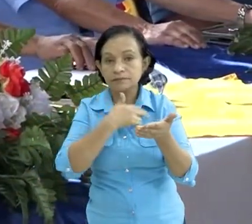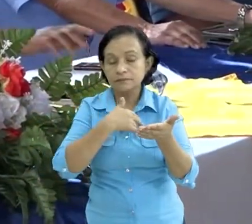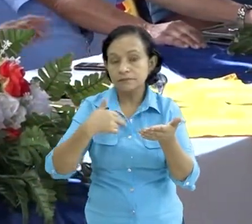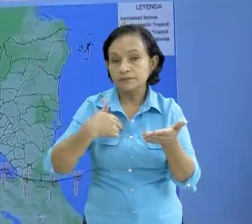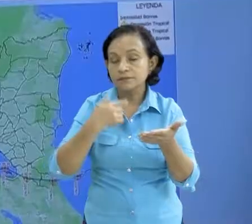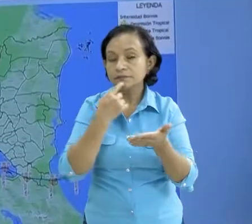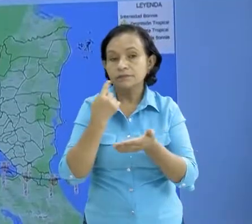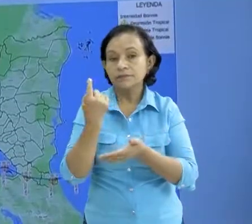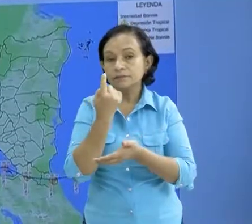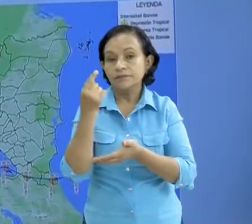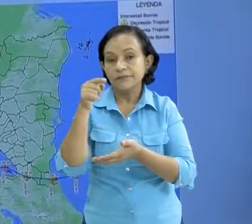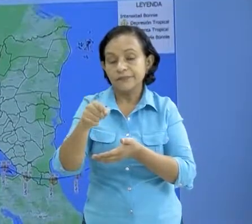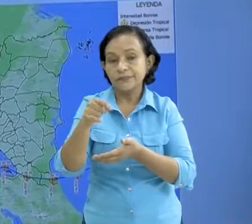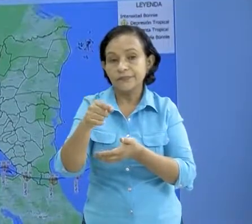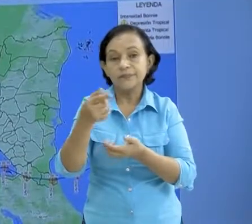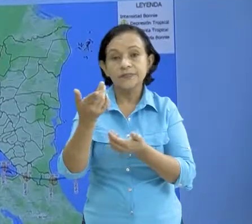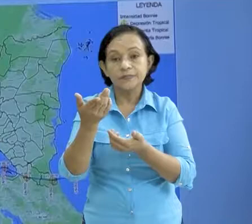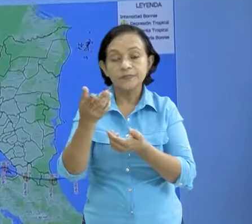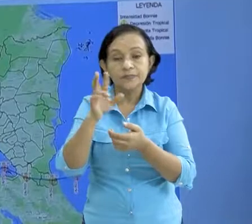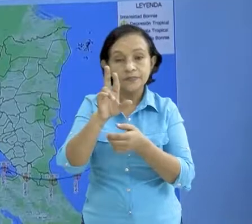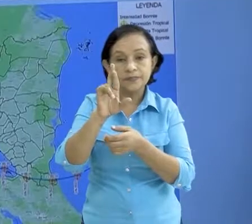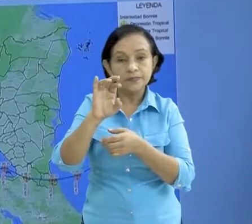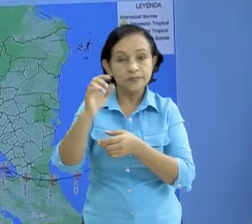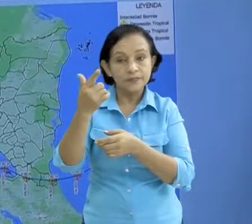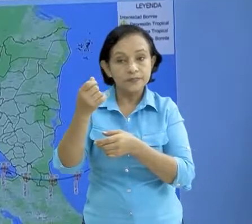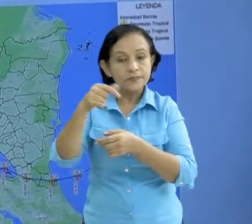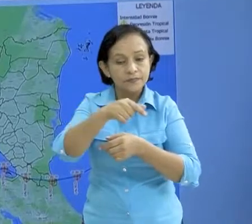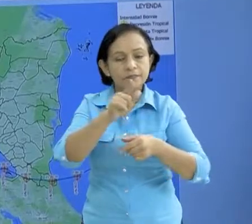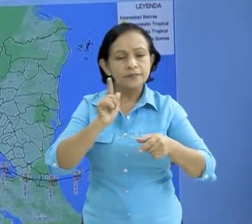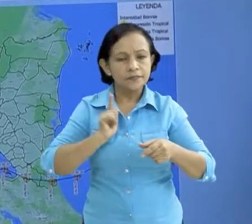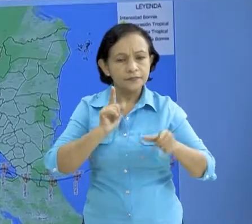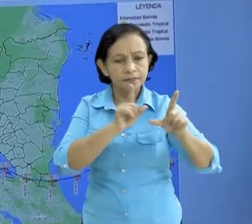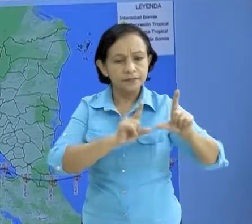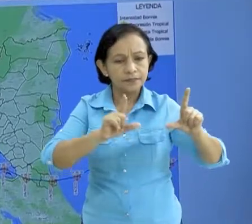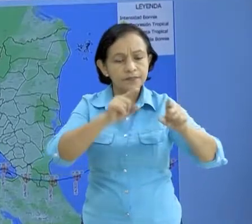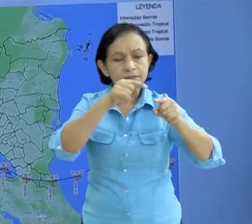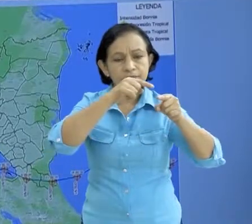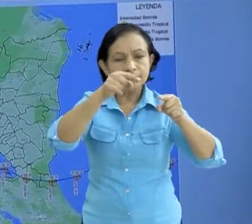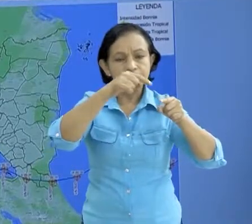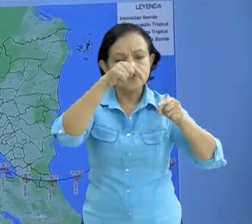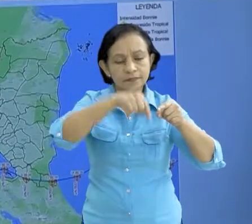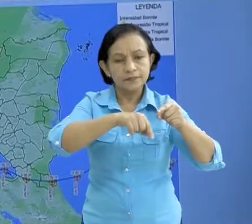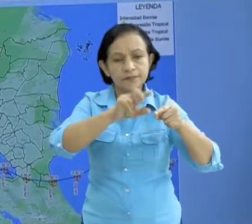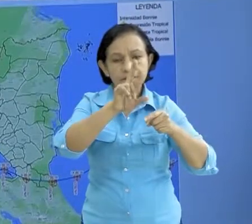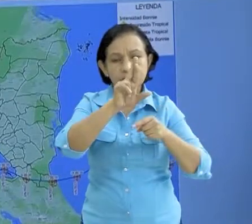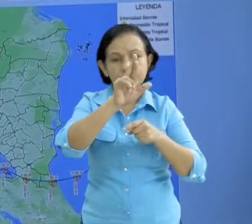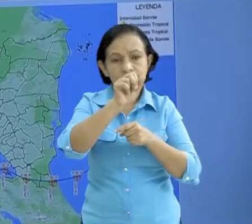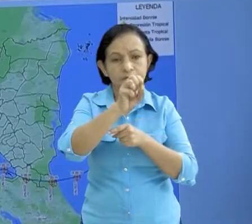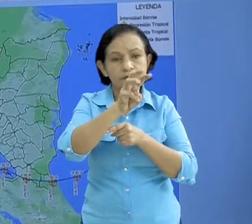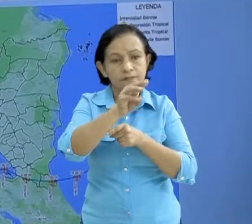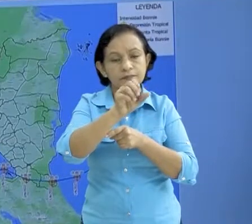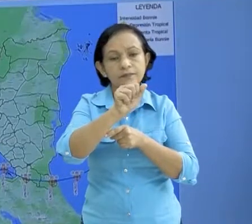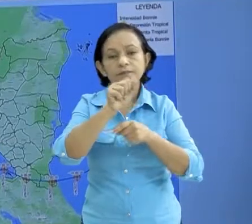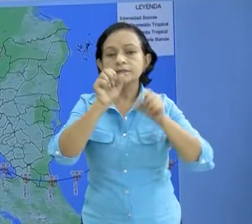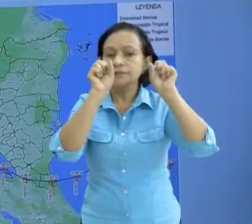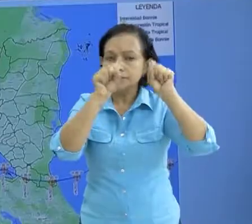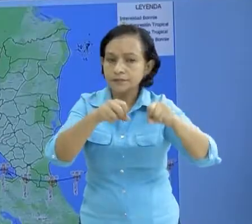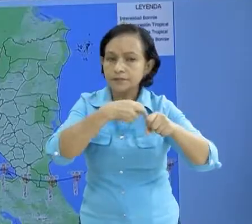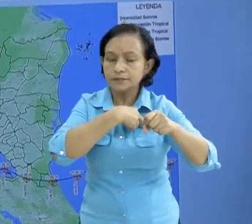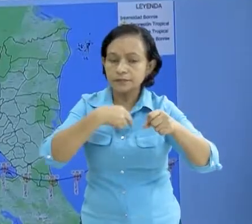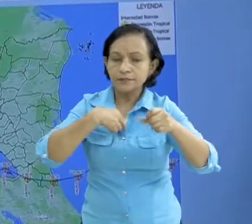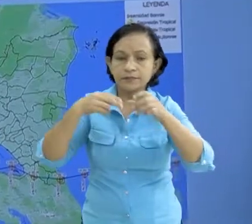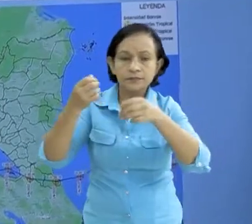del sistema de riesgo que tenemos instalado en nuestro municipio podamos ejecutar obras